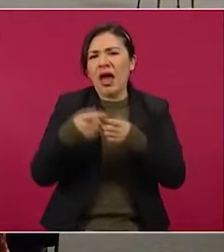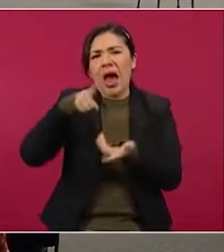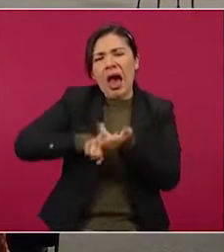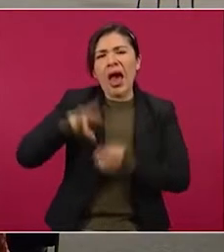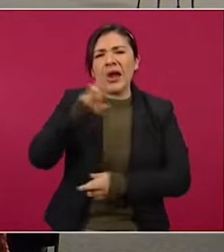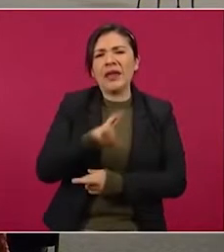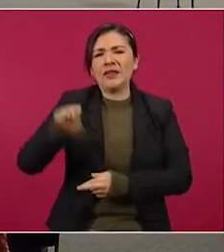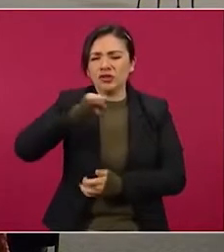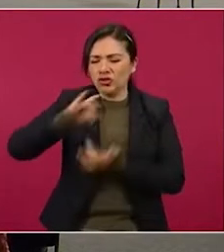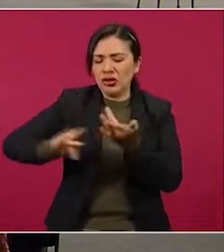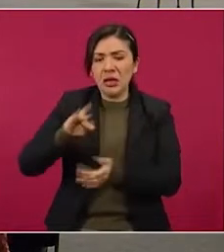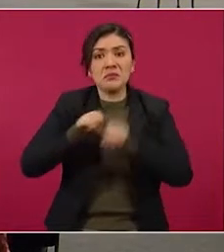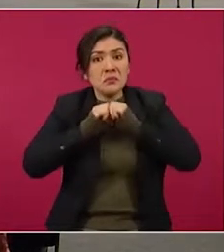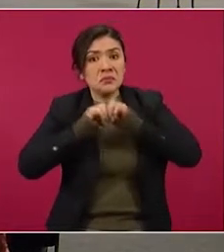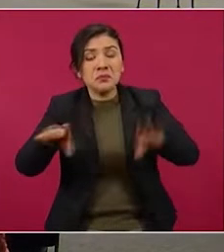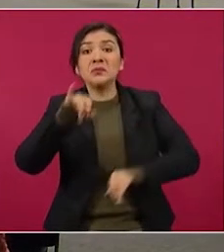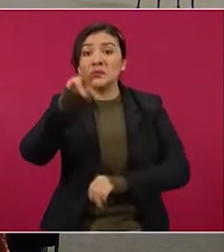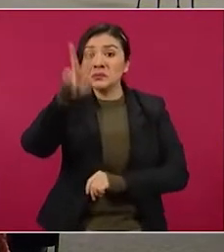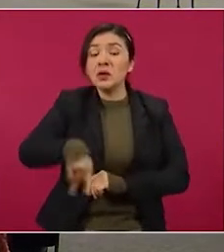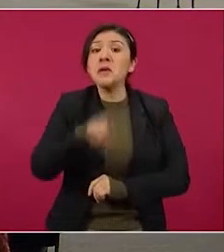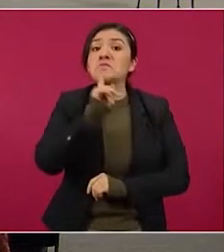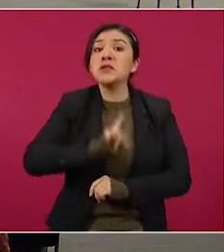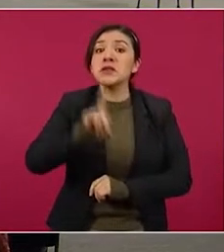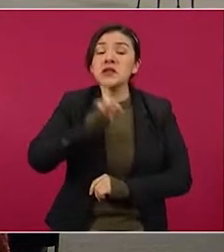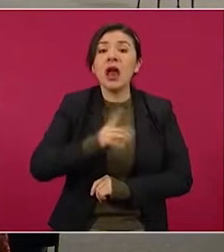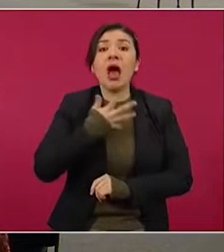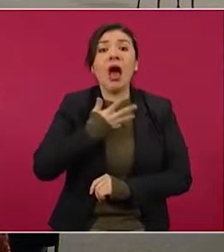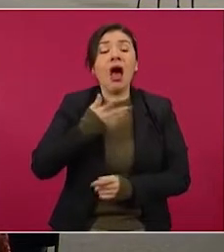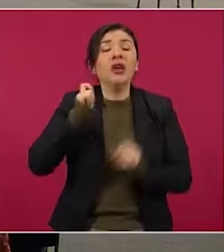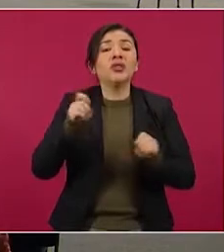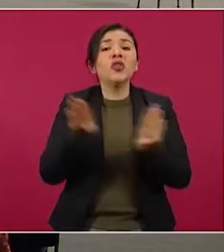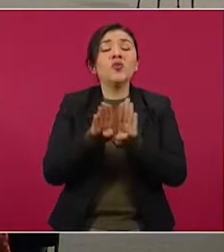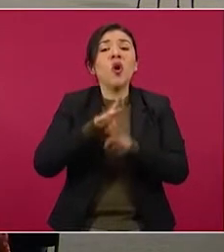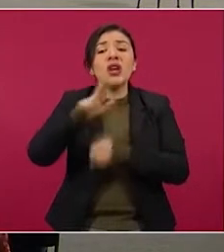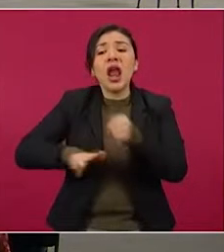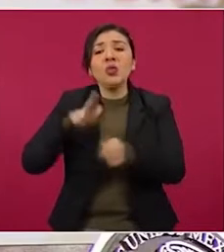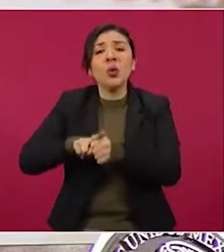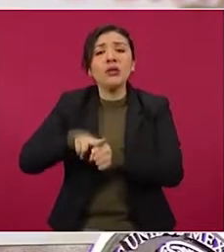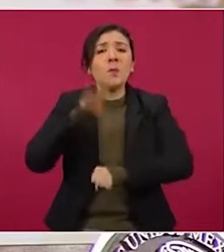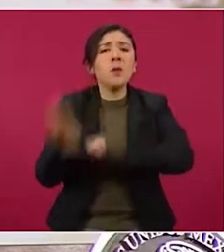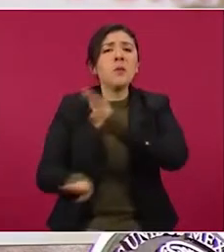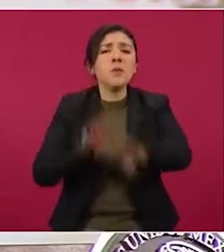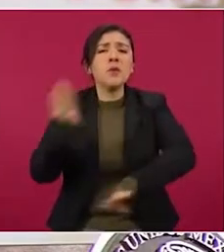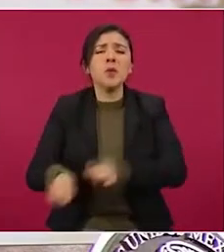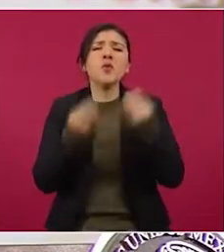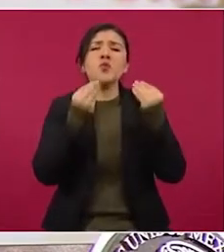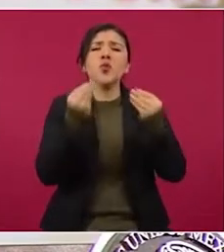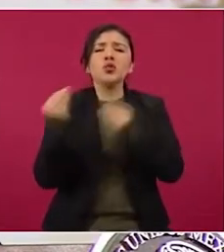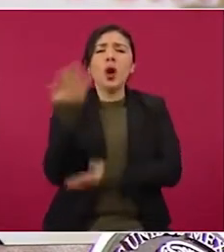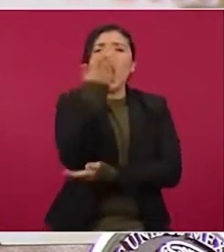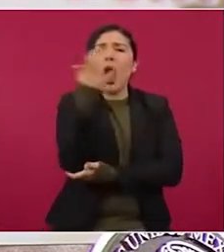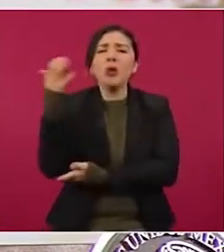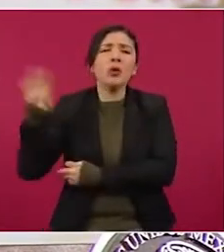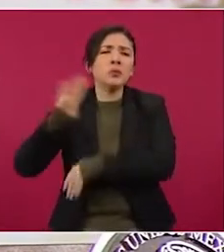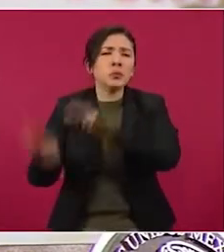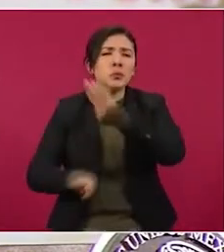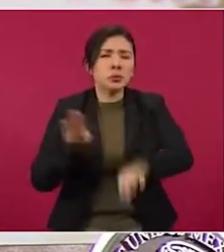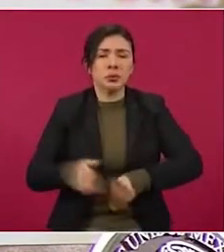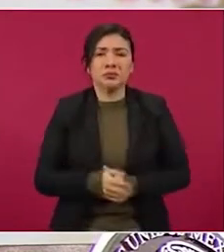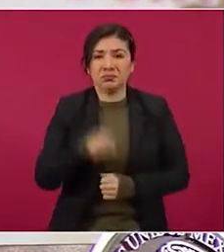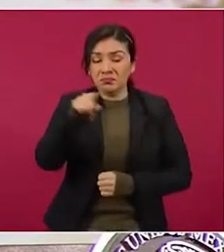eco de esta mentira asegurando que hubo ecocidio y tala de miles de árboles. Aquí vemos